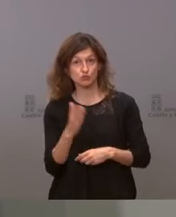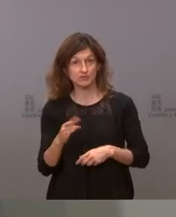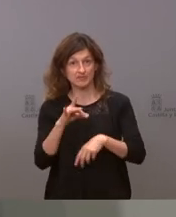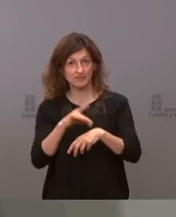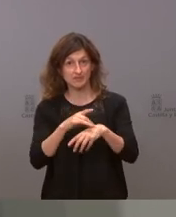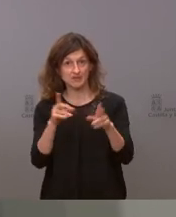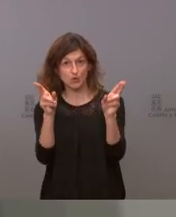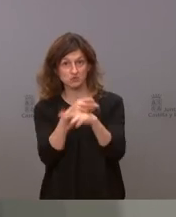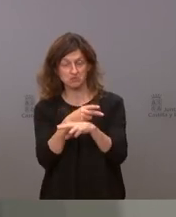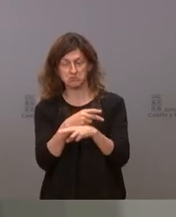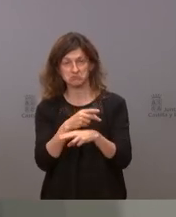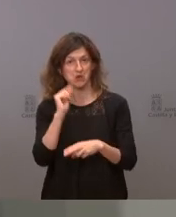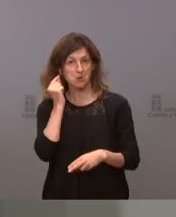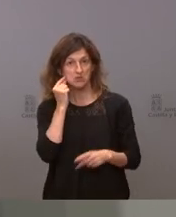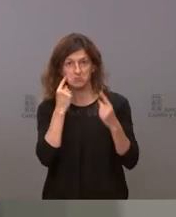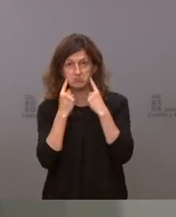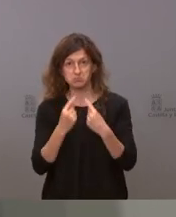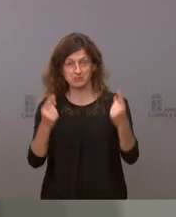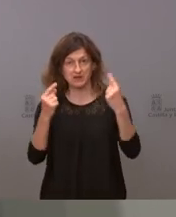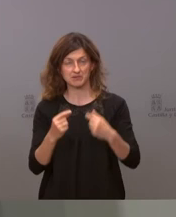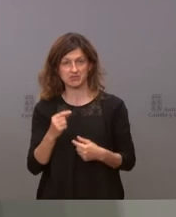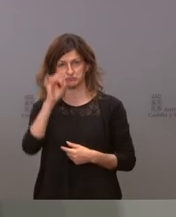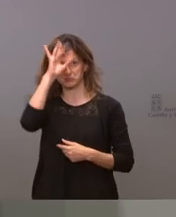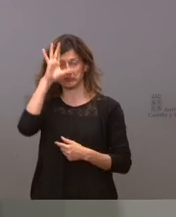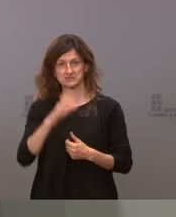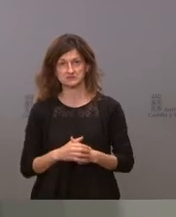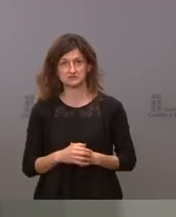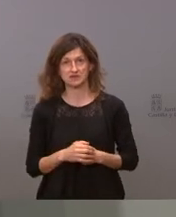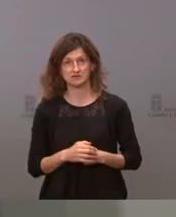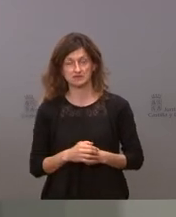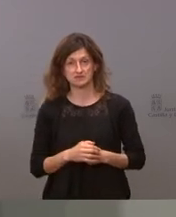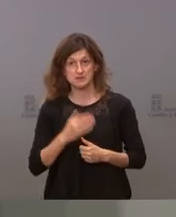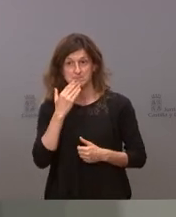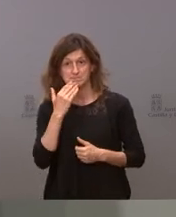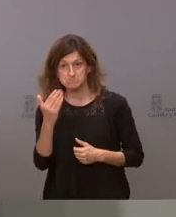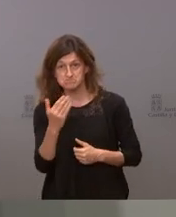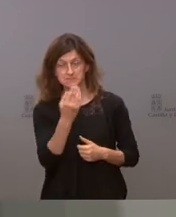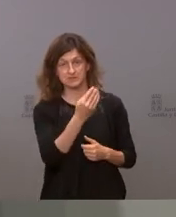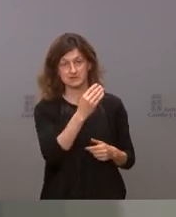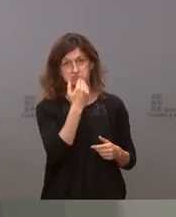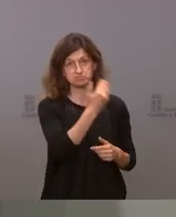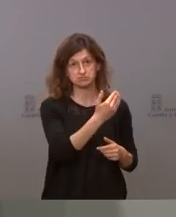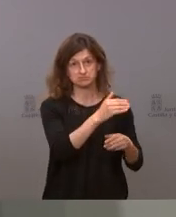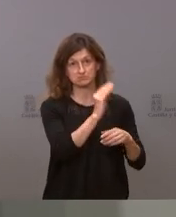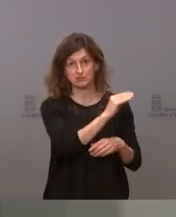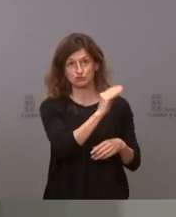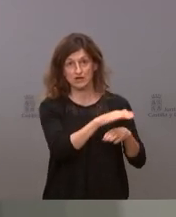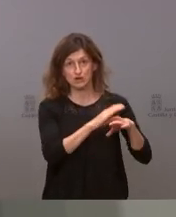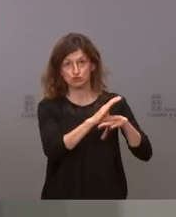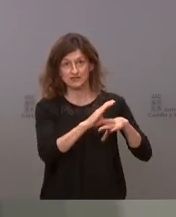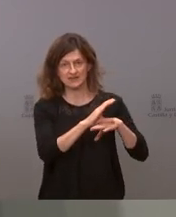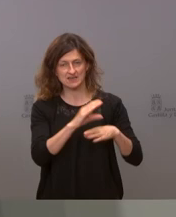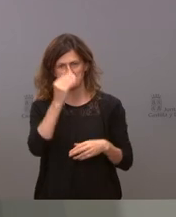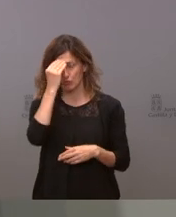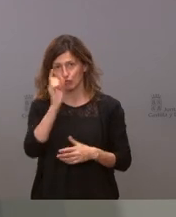de este asunto me resulta un poco sorprendente permítame que lo consulte primero con la consejería no lo creo